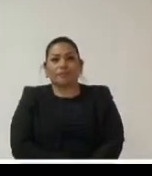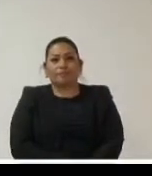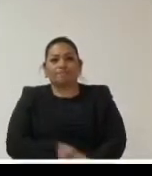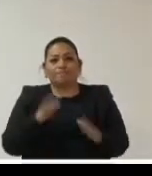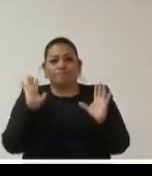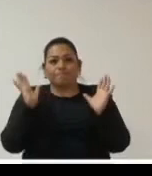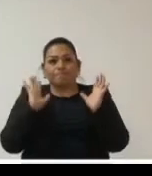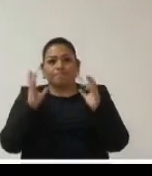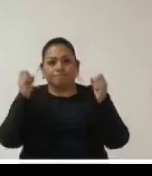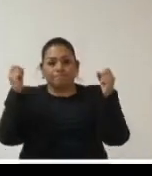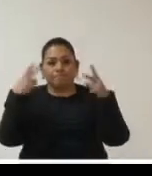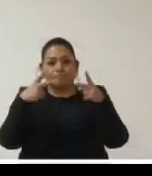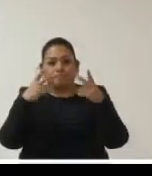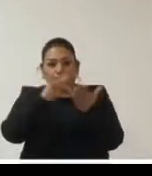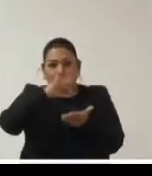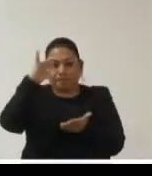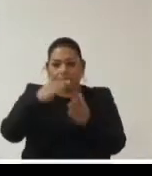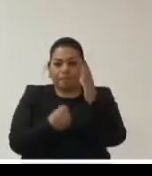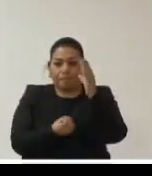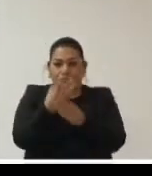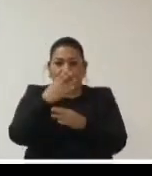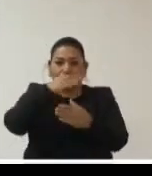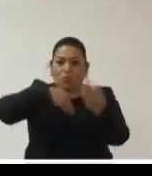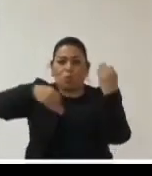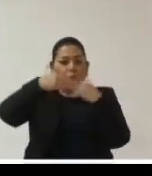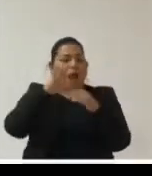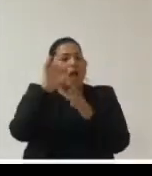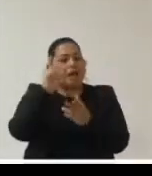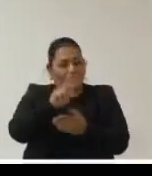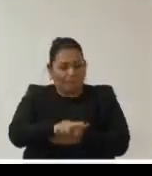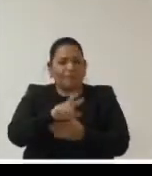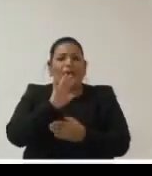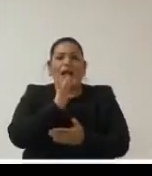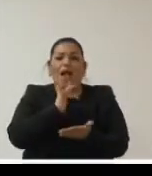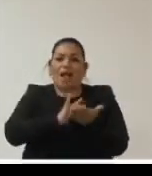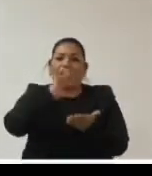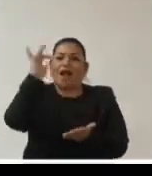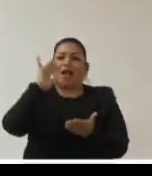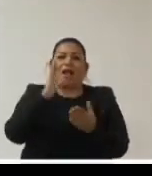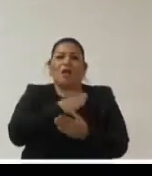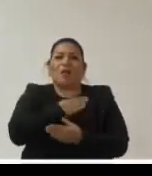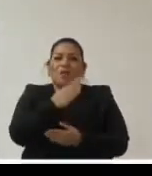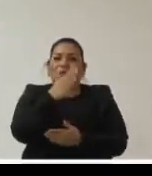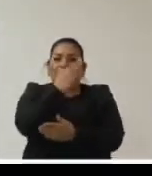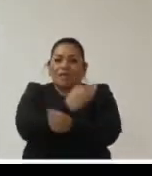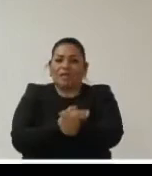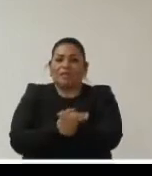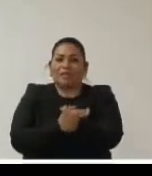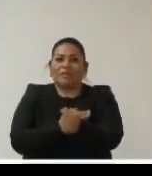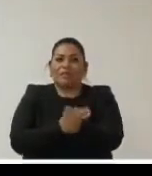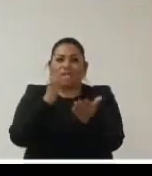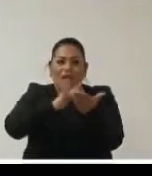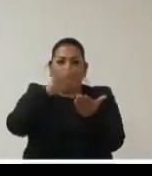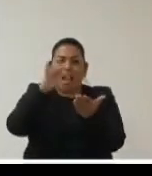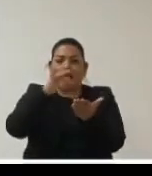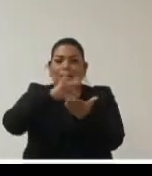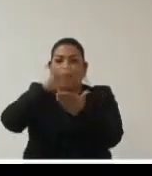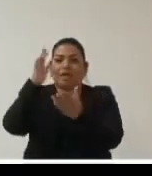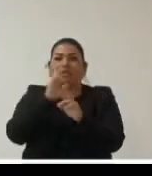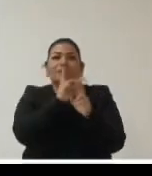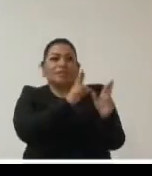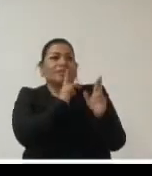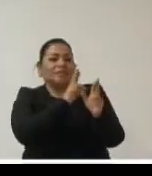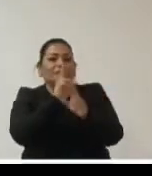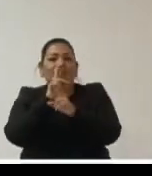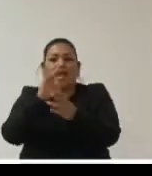muchas gracias nuevamente gracias a todos de verdad muchas gracias que tengan muy buena tarde gracias nos